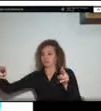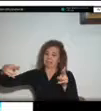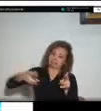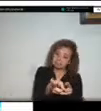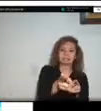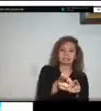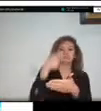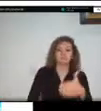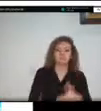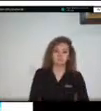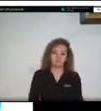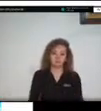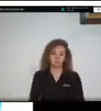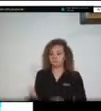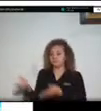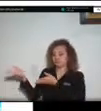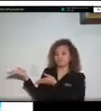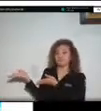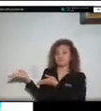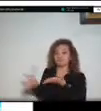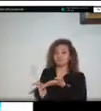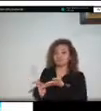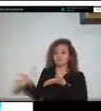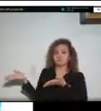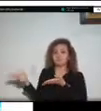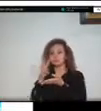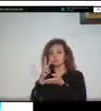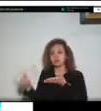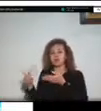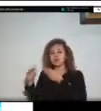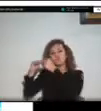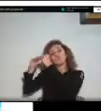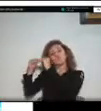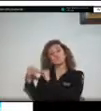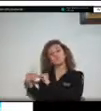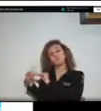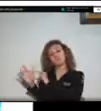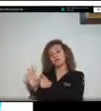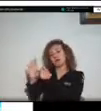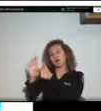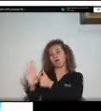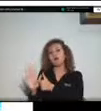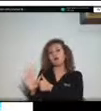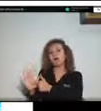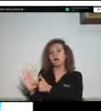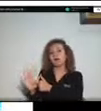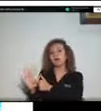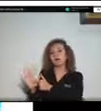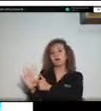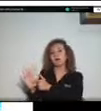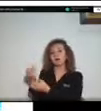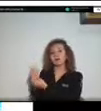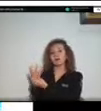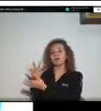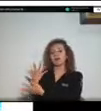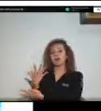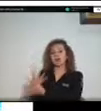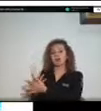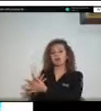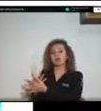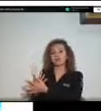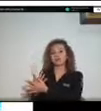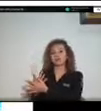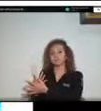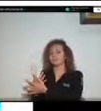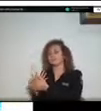aquí vemos una muestra de lo que se ha hecho en las medidas no estructurales en el río Guayuriva con la formulación de los planes de